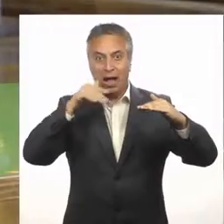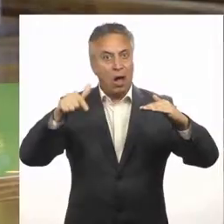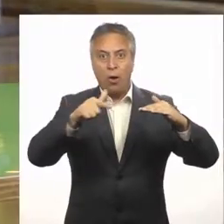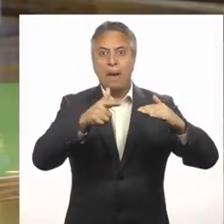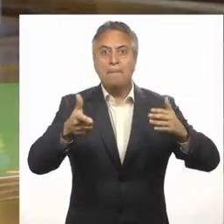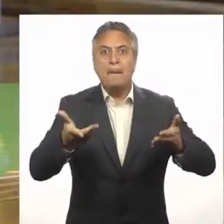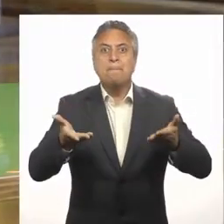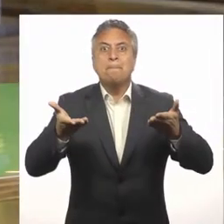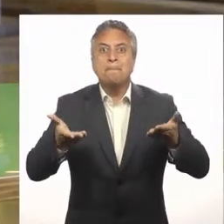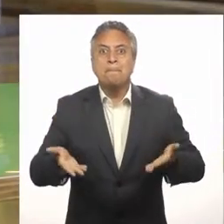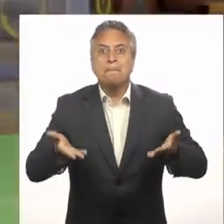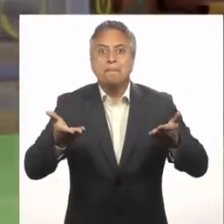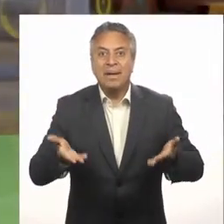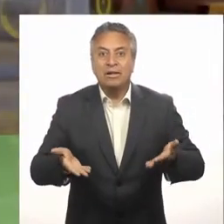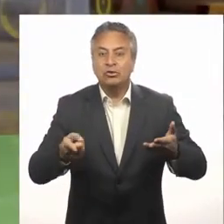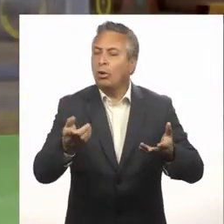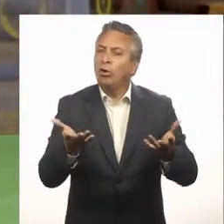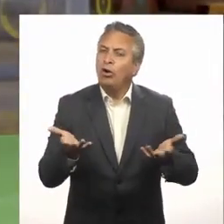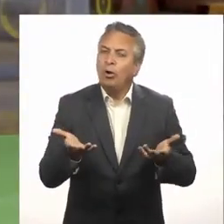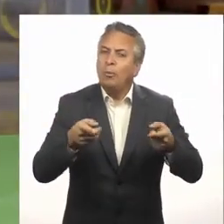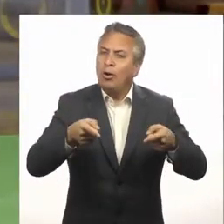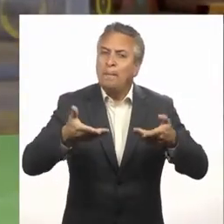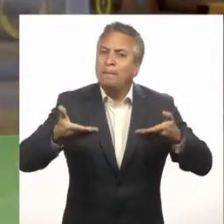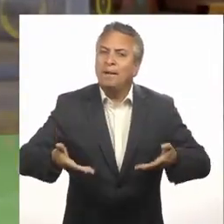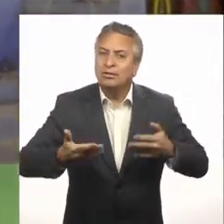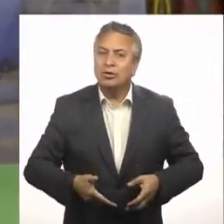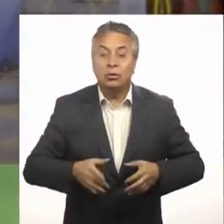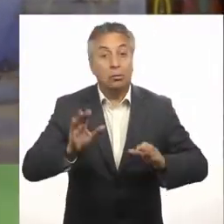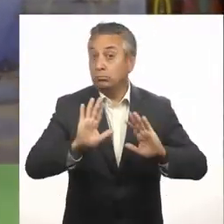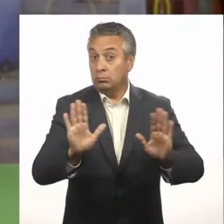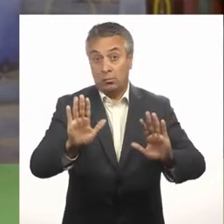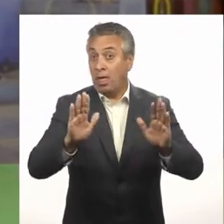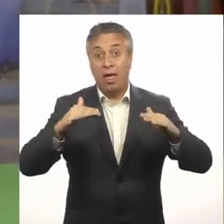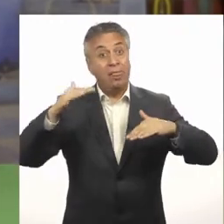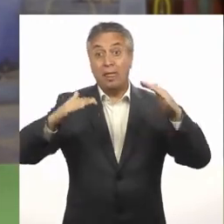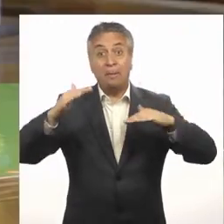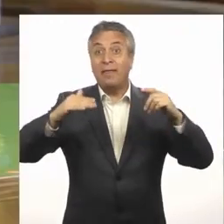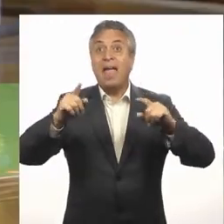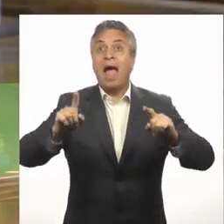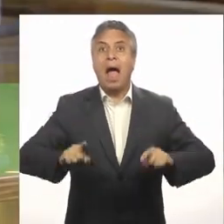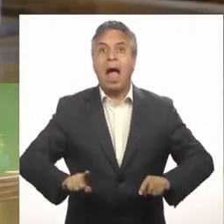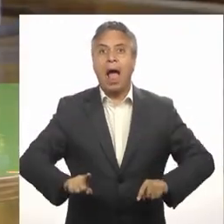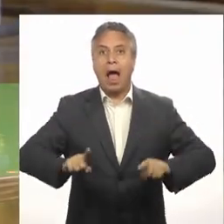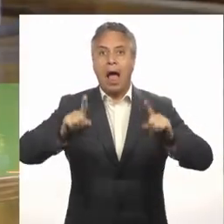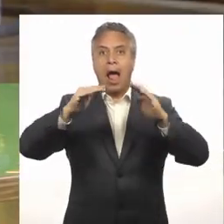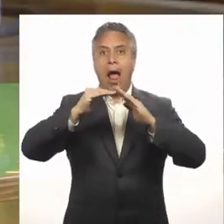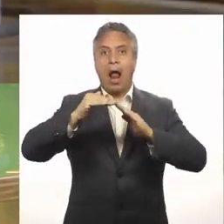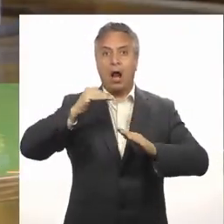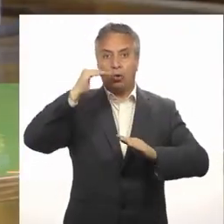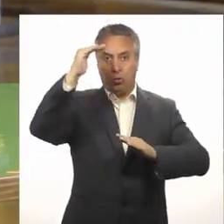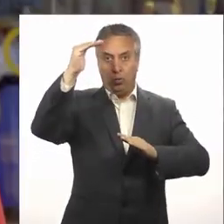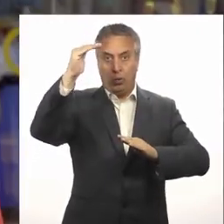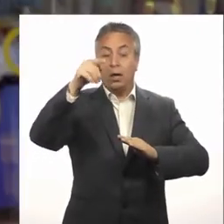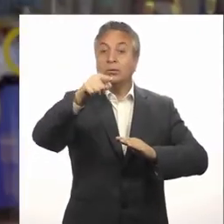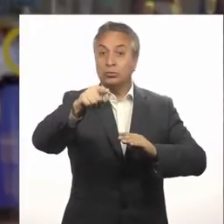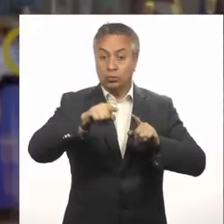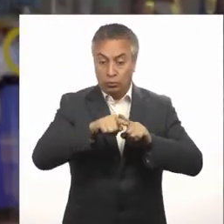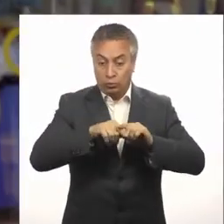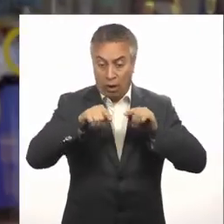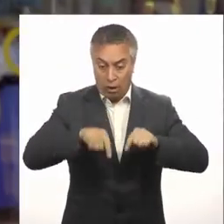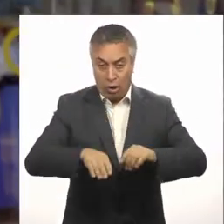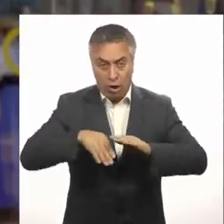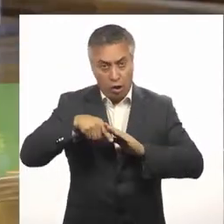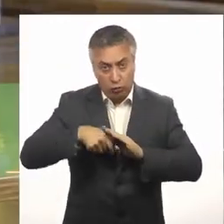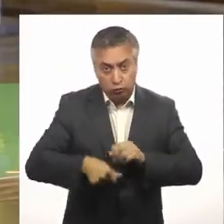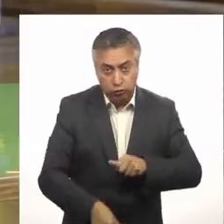¿Cómo es esto? Bueno, solo depende de la altura. Es decir, a una determinada profundidad, la